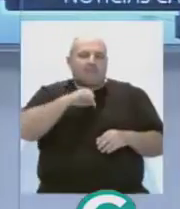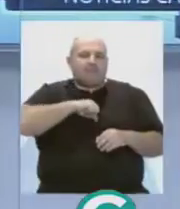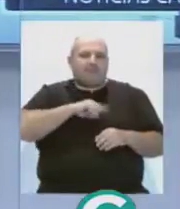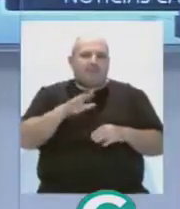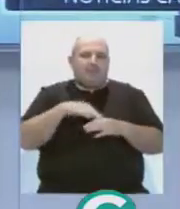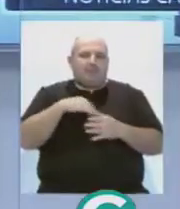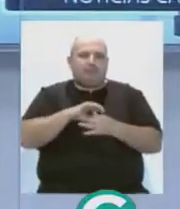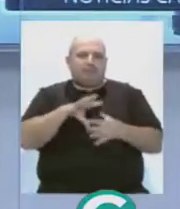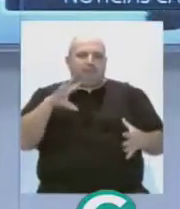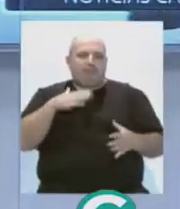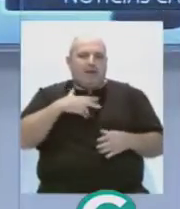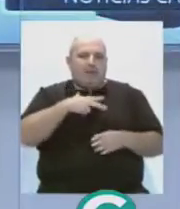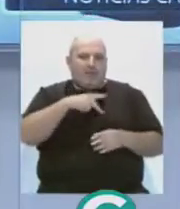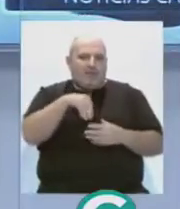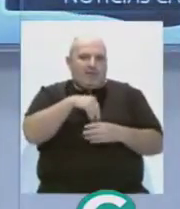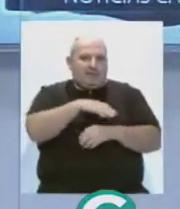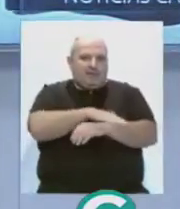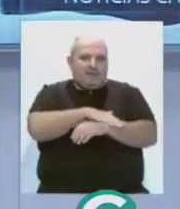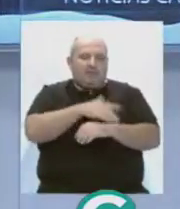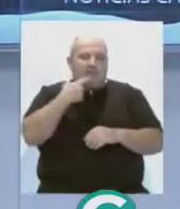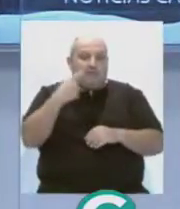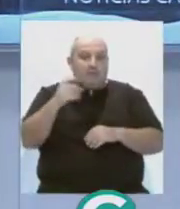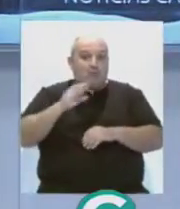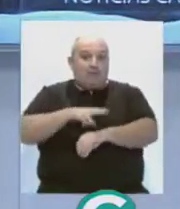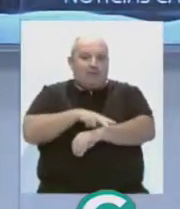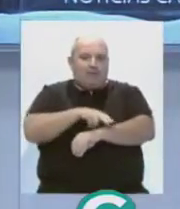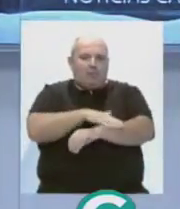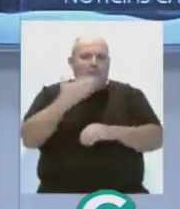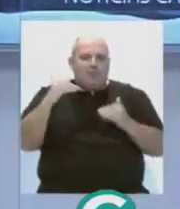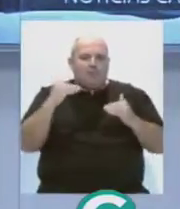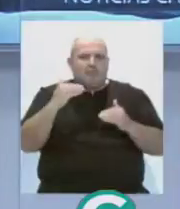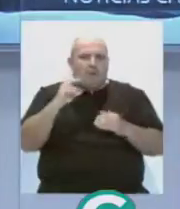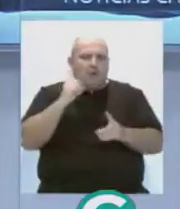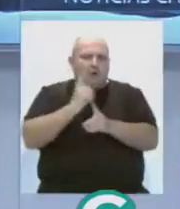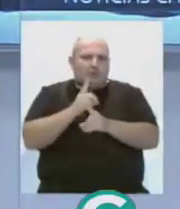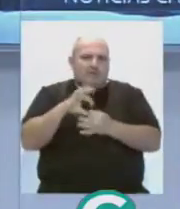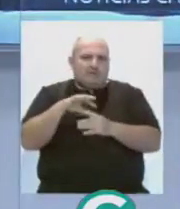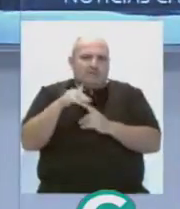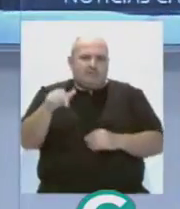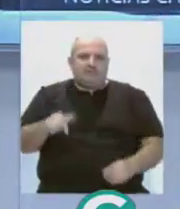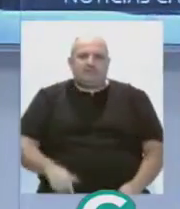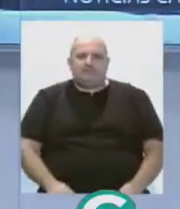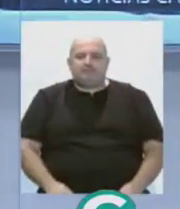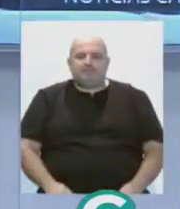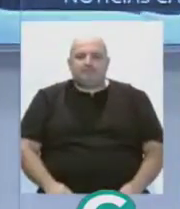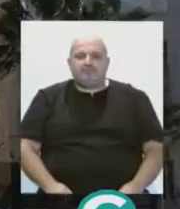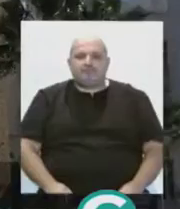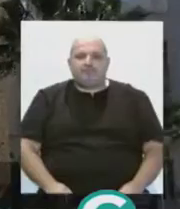la decisión de la Abogacía del Estado. José Pacheco ha confirmado que ya anunció su posición contraria a recurrir la sentencia.